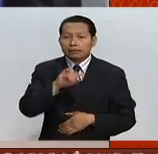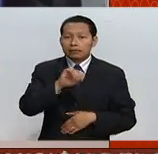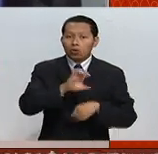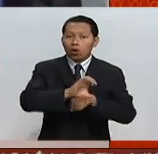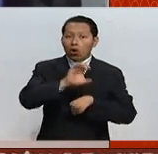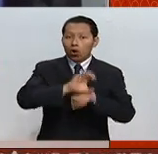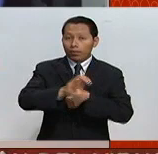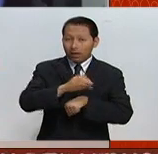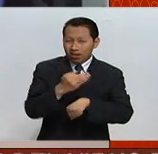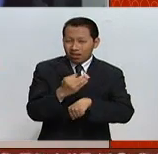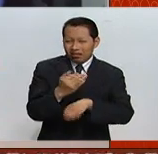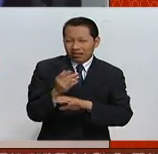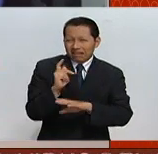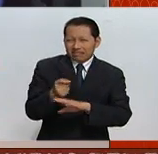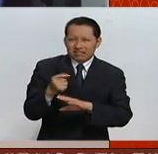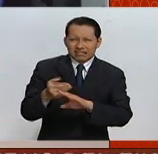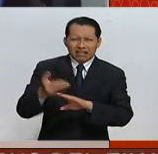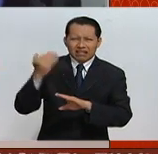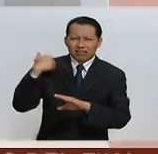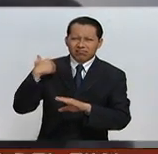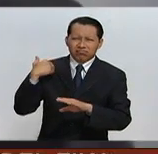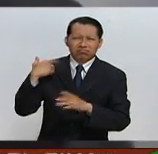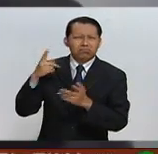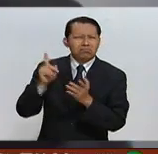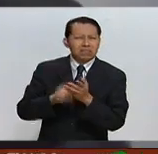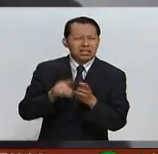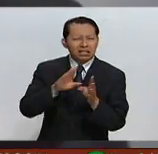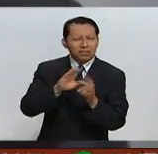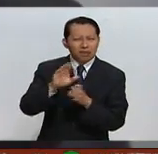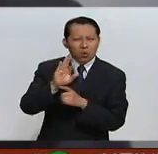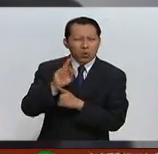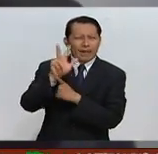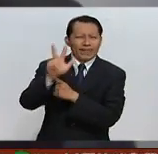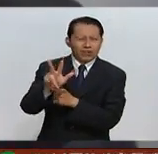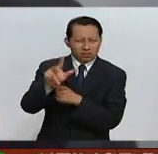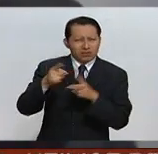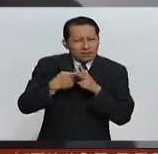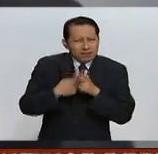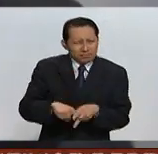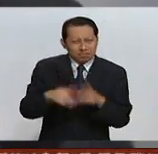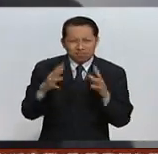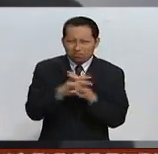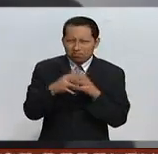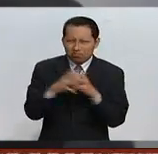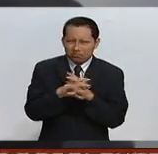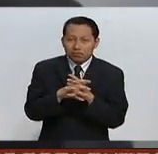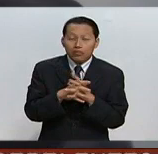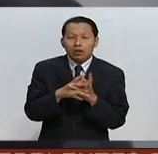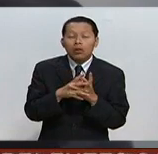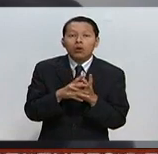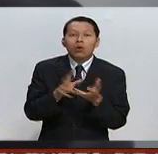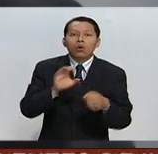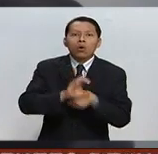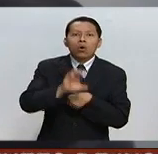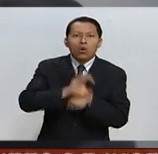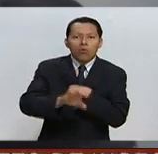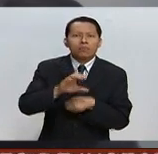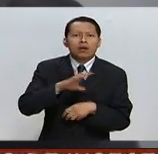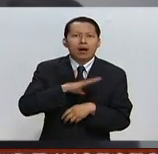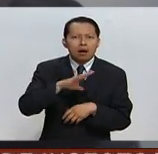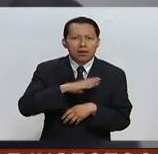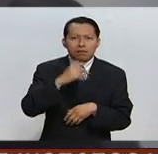tiene, este es un conflicto que viene de 1948. Incluso en Colombia se hicieron varios